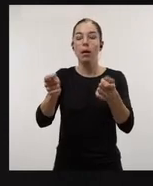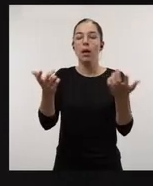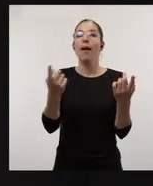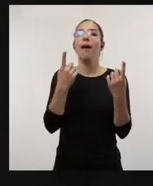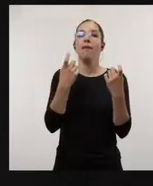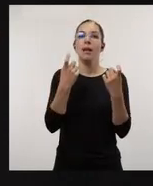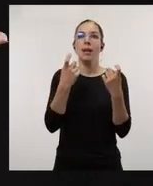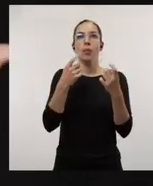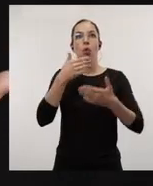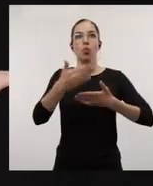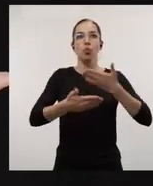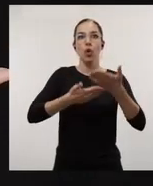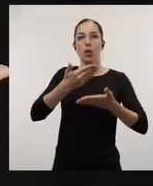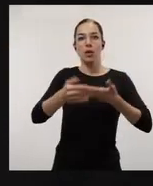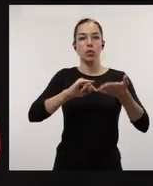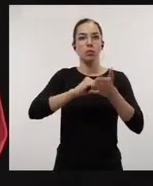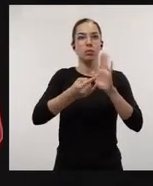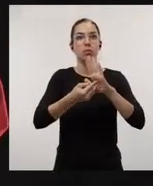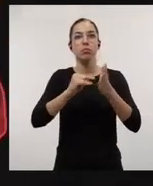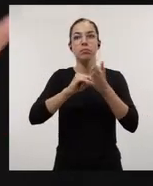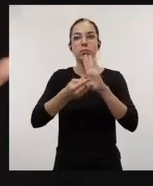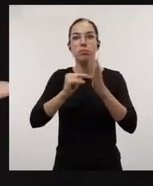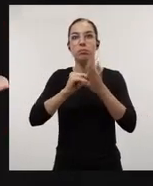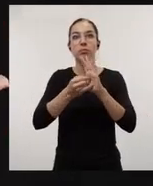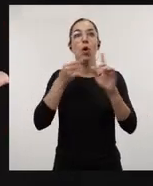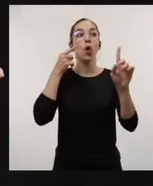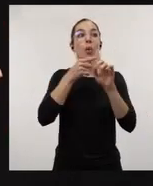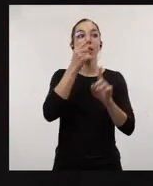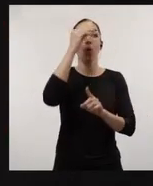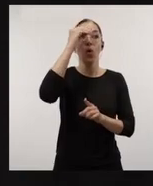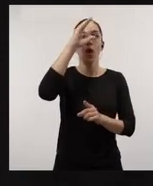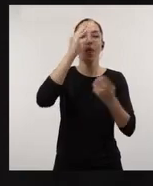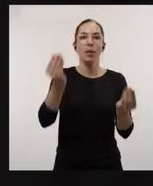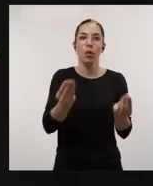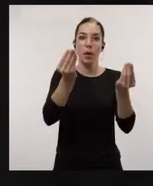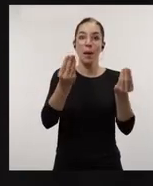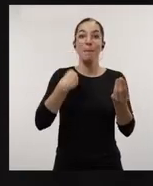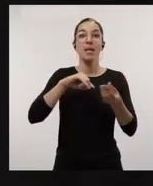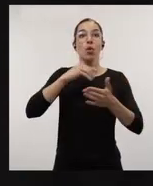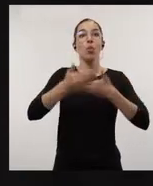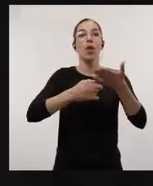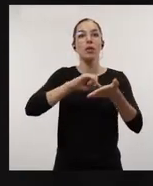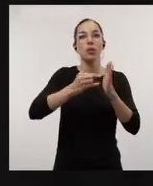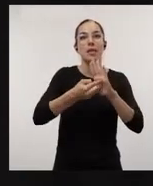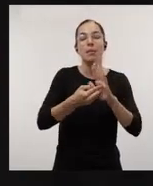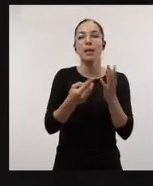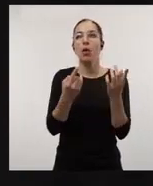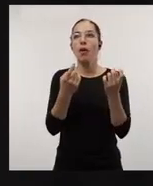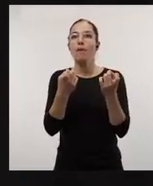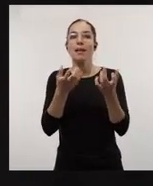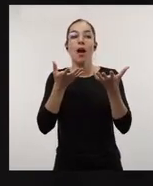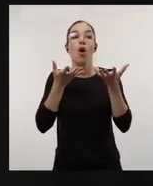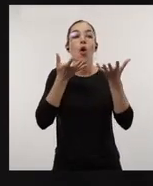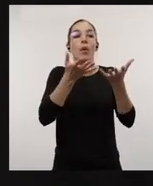que exista un procedimiento sistemático que permita mejorar el conocimiento. Entonces, este proceso sistemático se tiene que